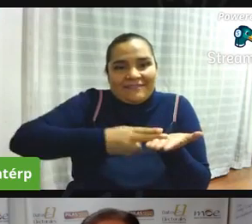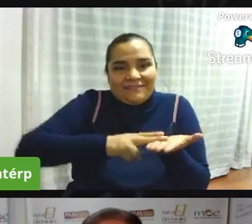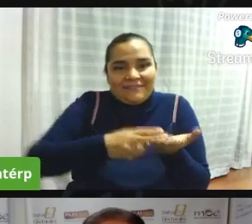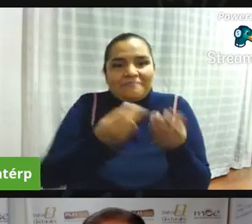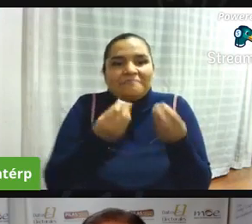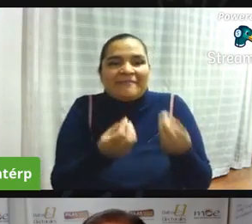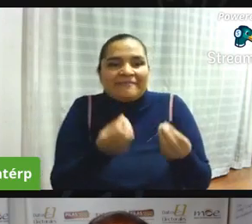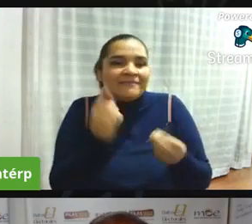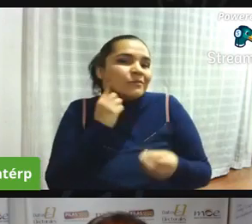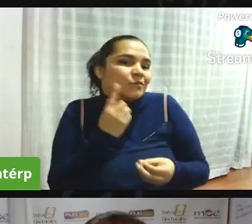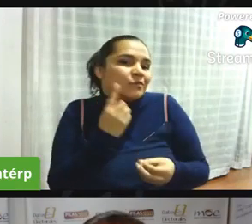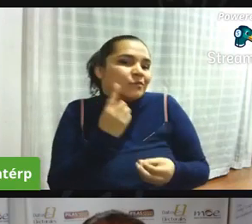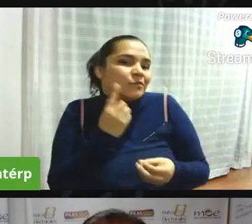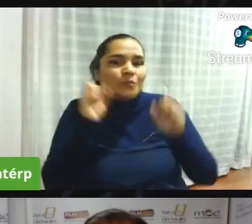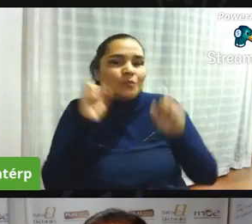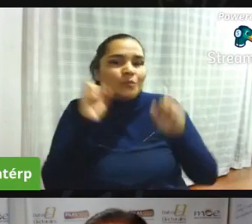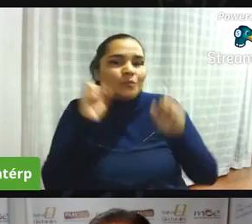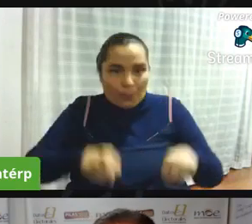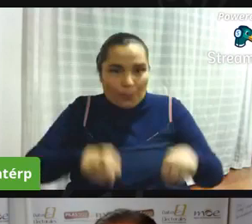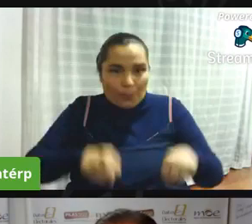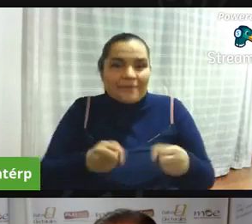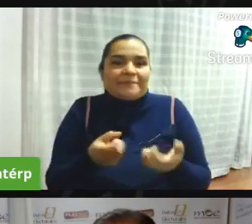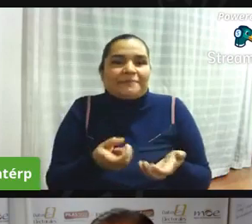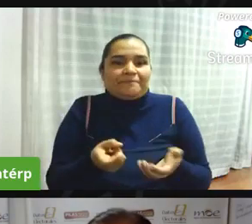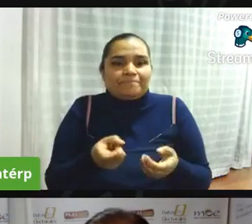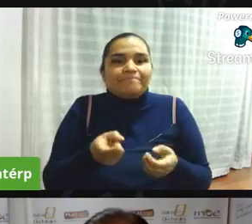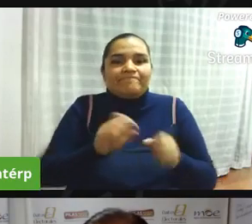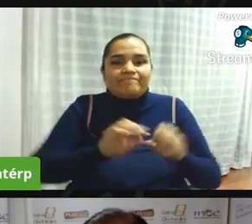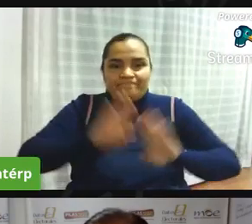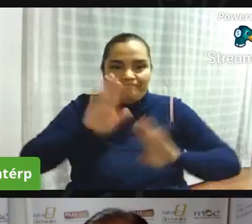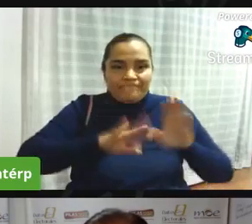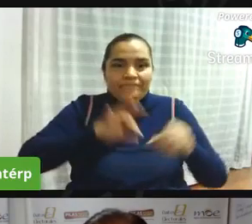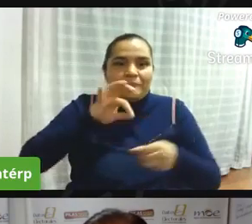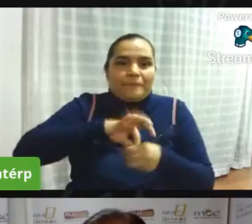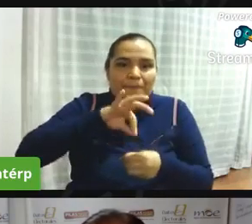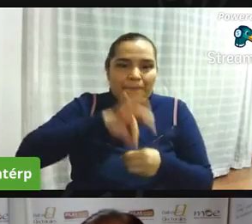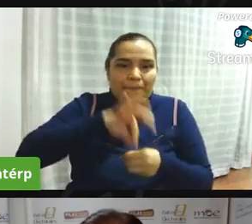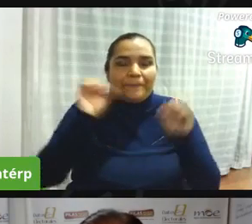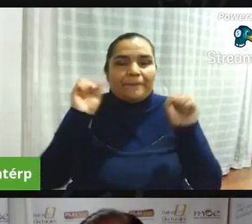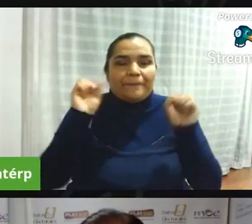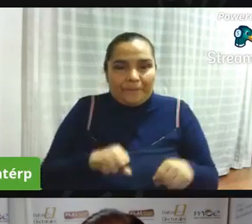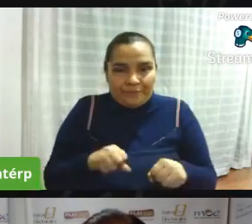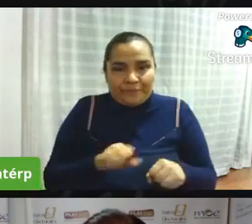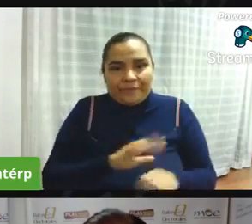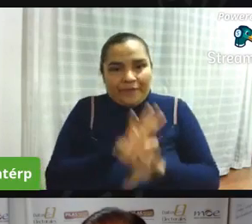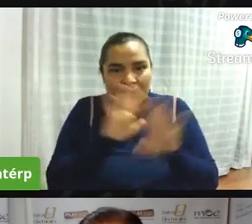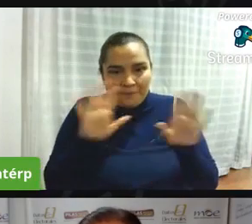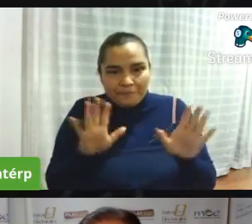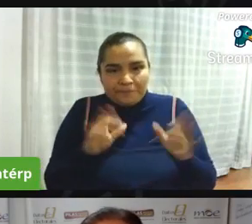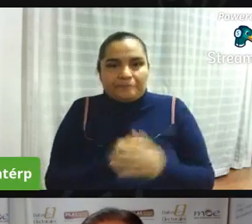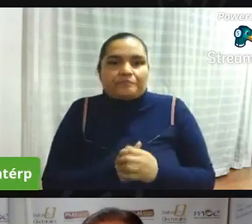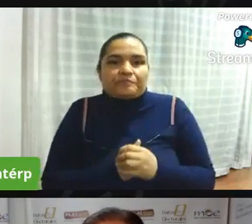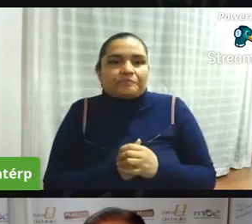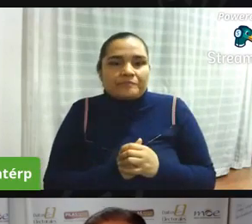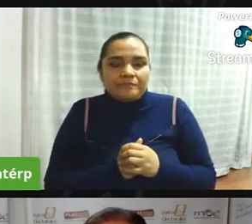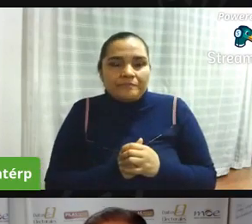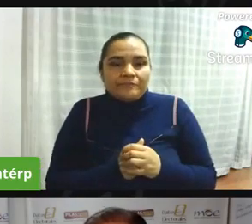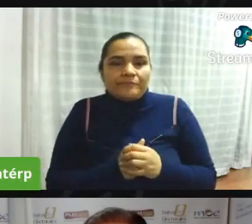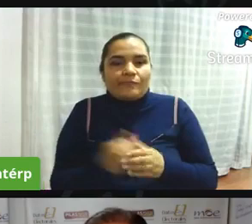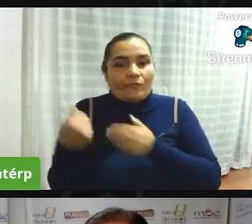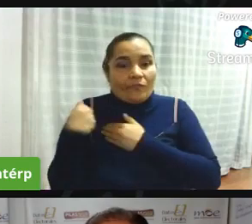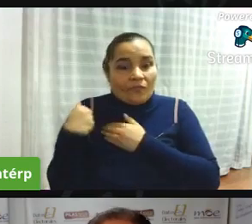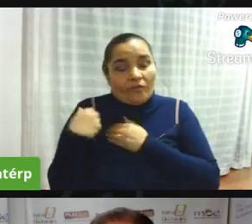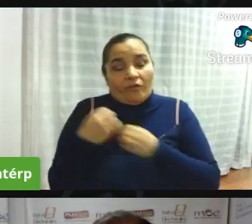incluir las voces de esos ciudadanos y de esas ciudadanas para que puedan participar activamente si hay otra situación